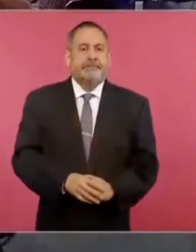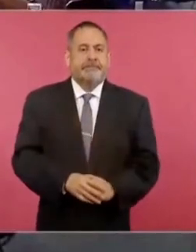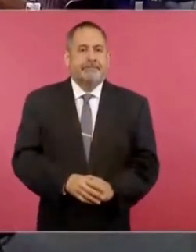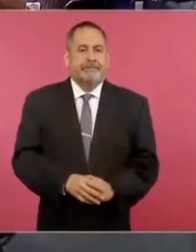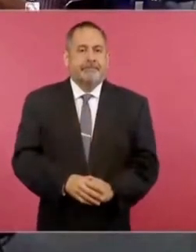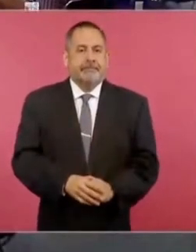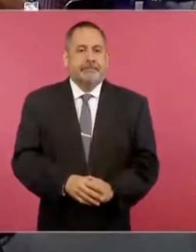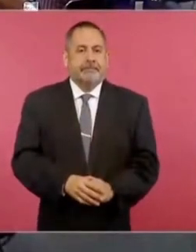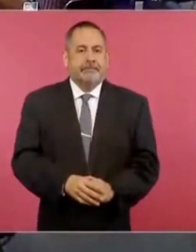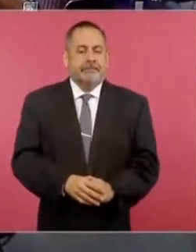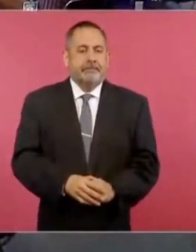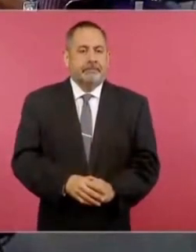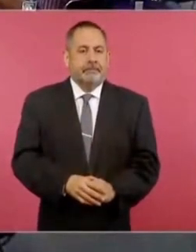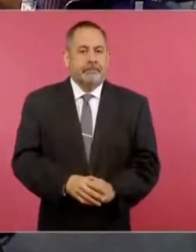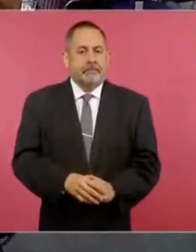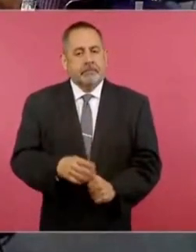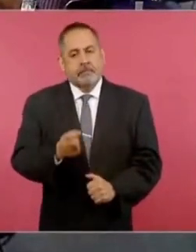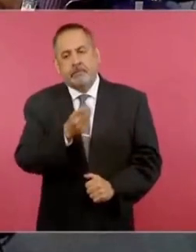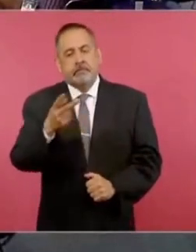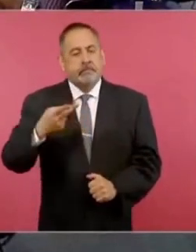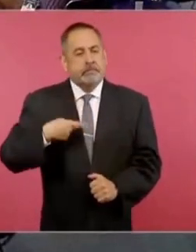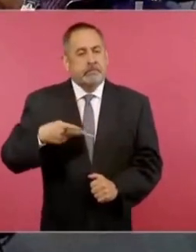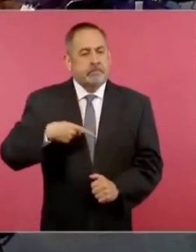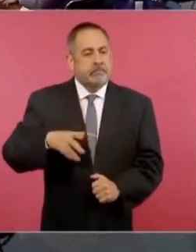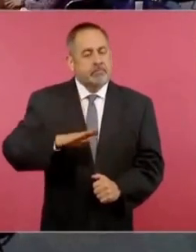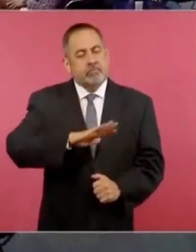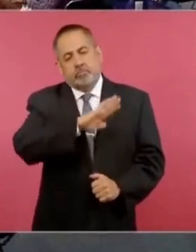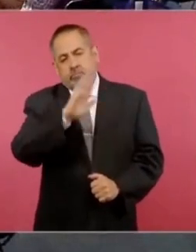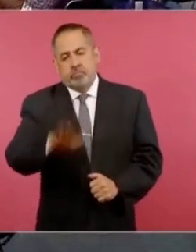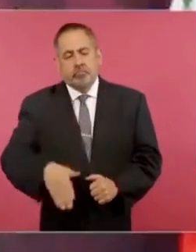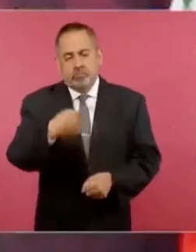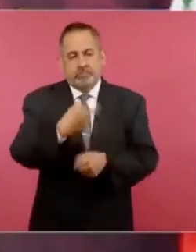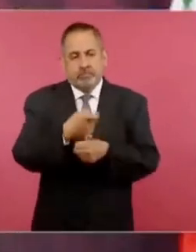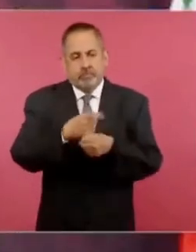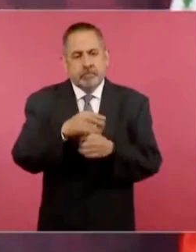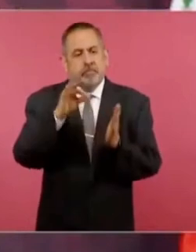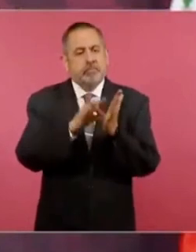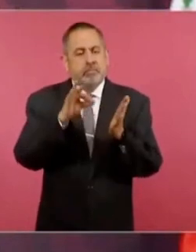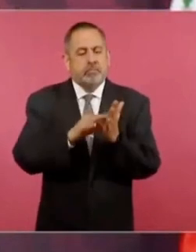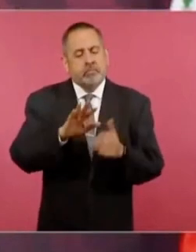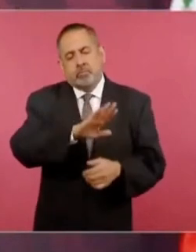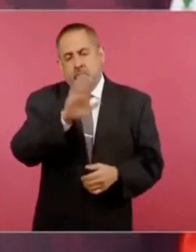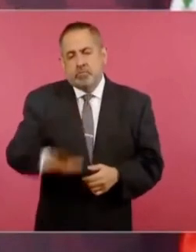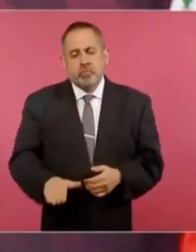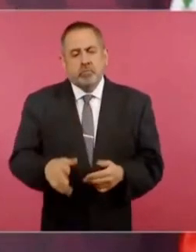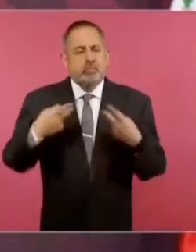la primera causa de muerte, los infartos,